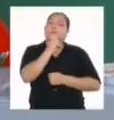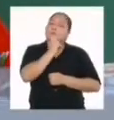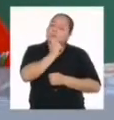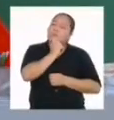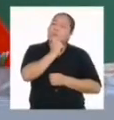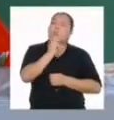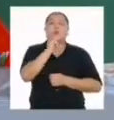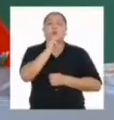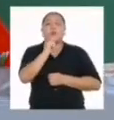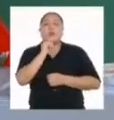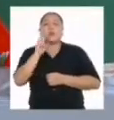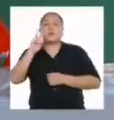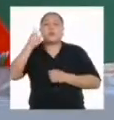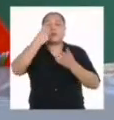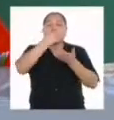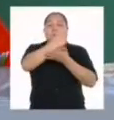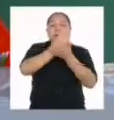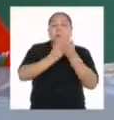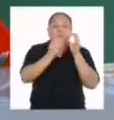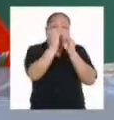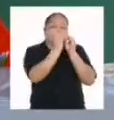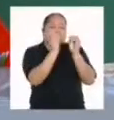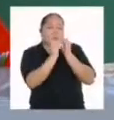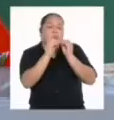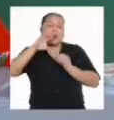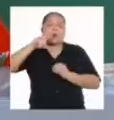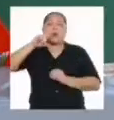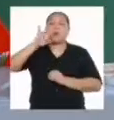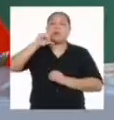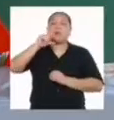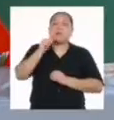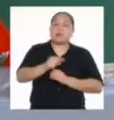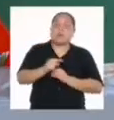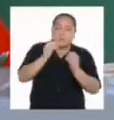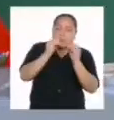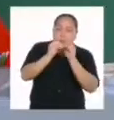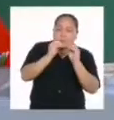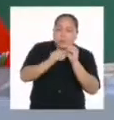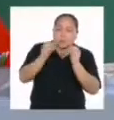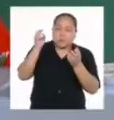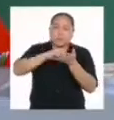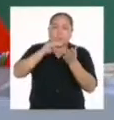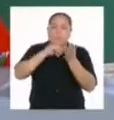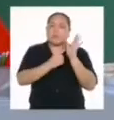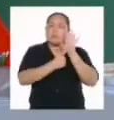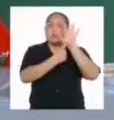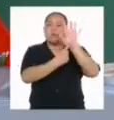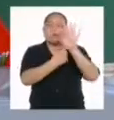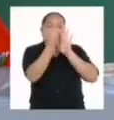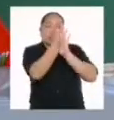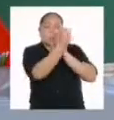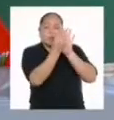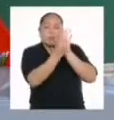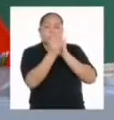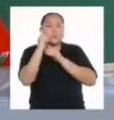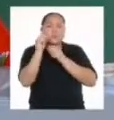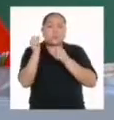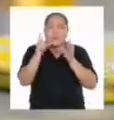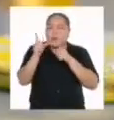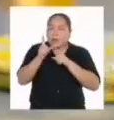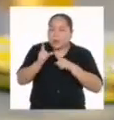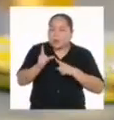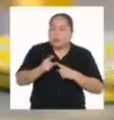falta Hice una segunda versión del caligrama Pero las modificaciones fueron principalmente en la presentación No en el